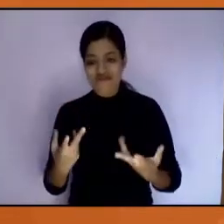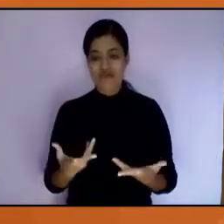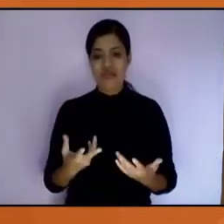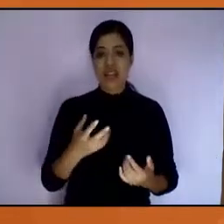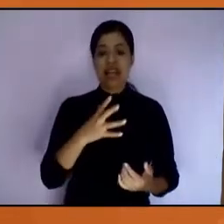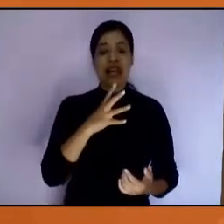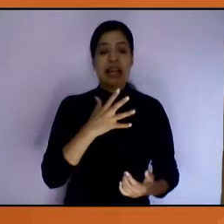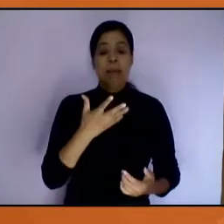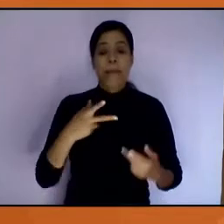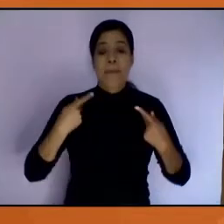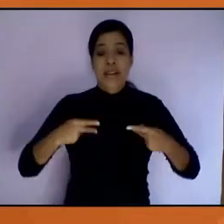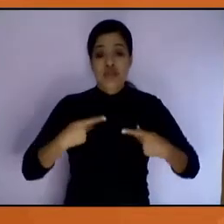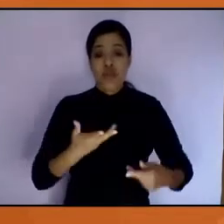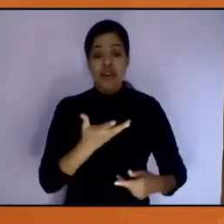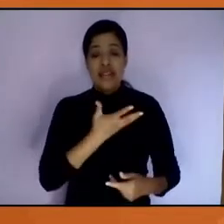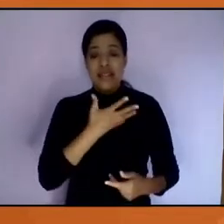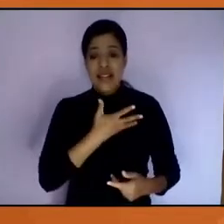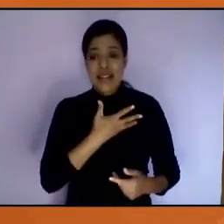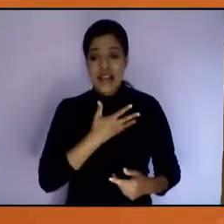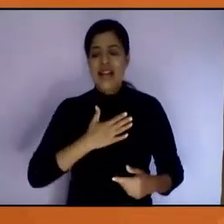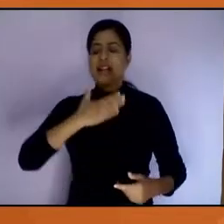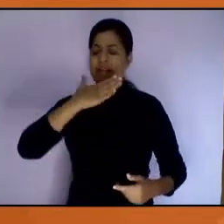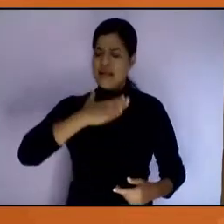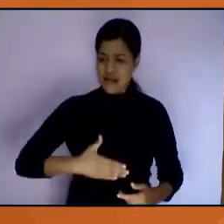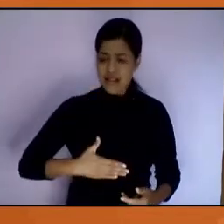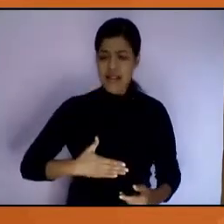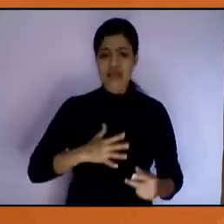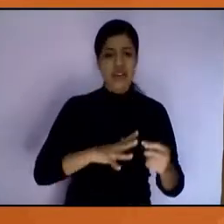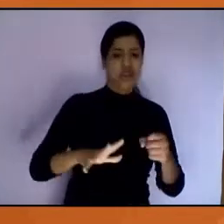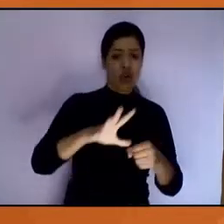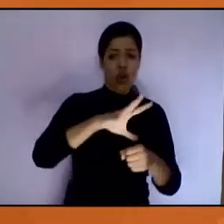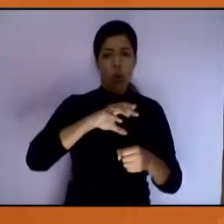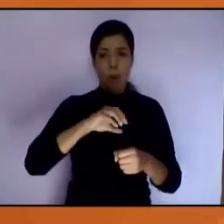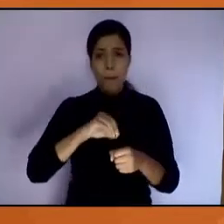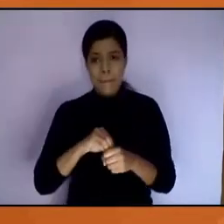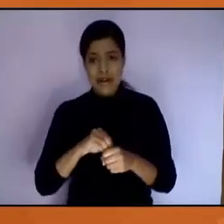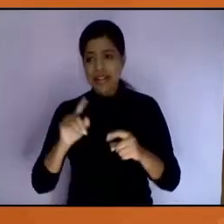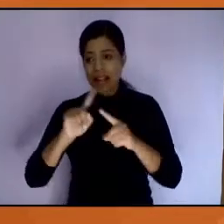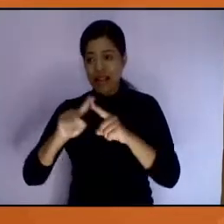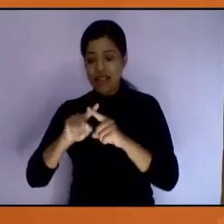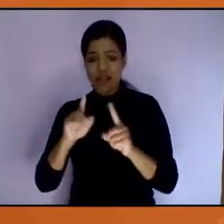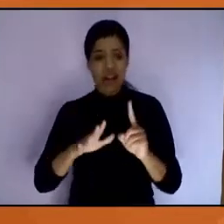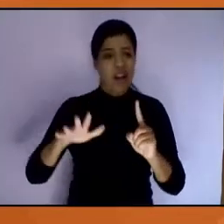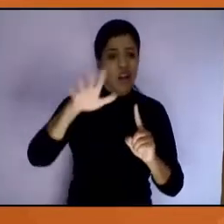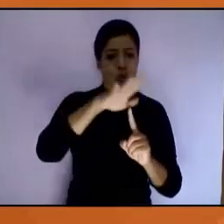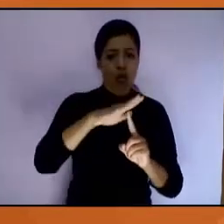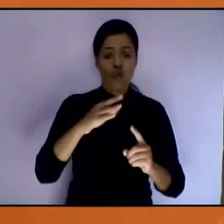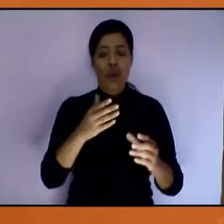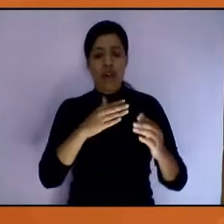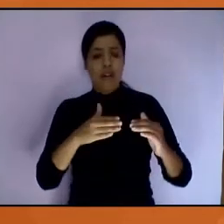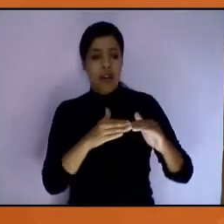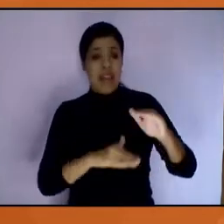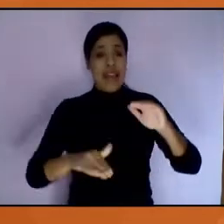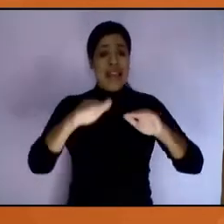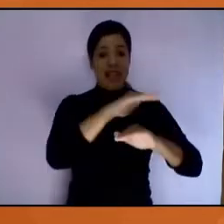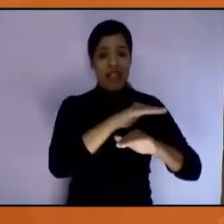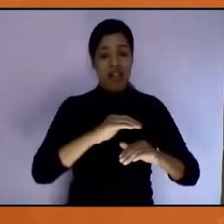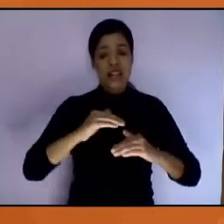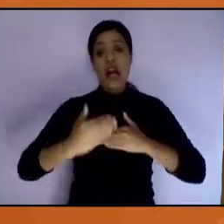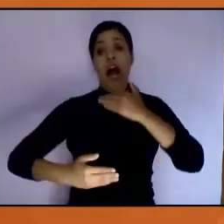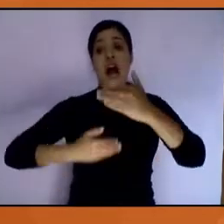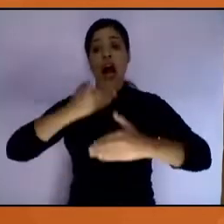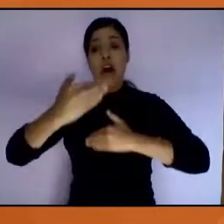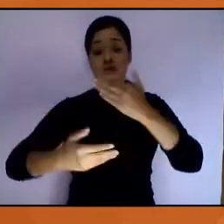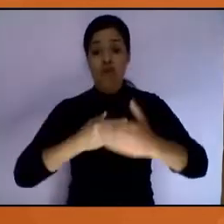tienen una cuestión de satisfacción en general en los ámbitos que les permitan desarrollarse fuera de la pobreza, pero